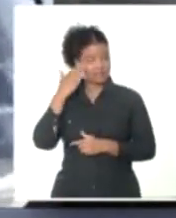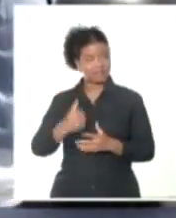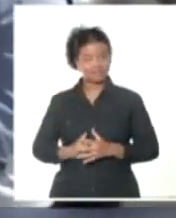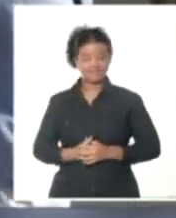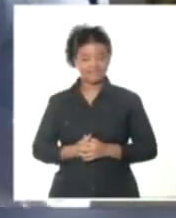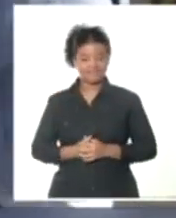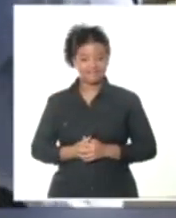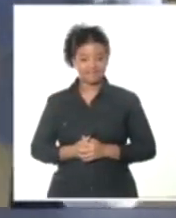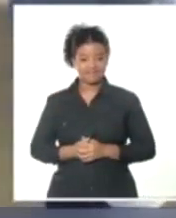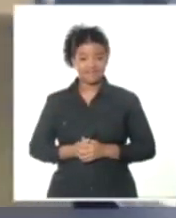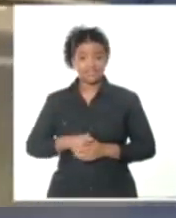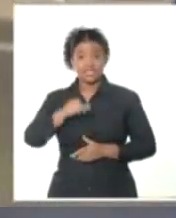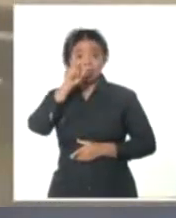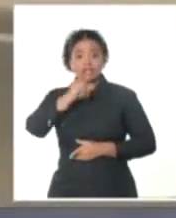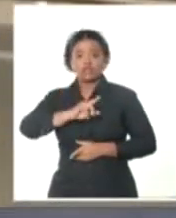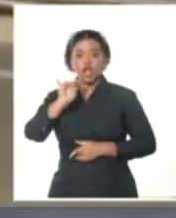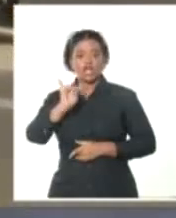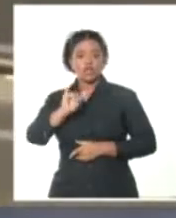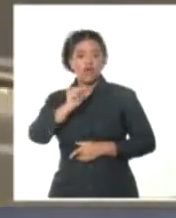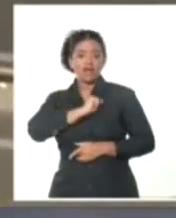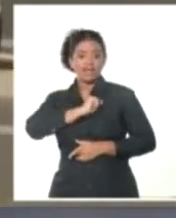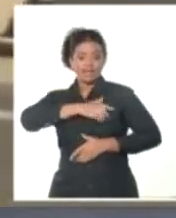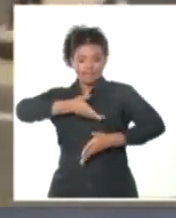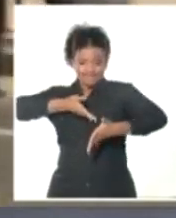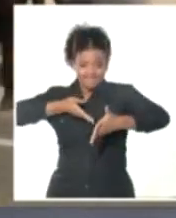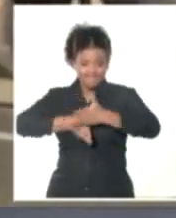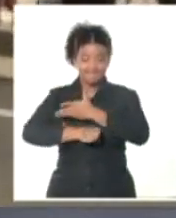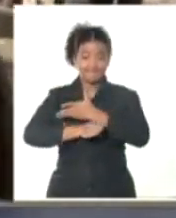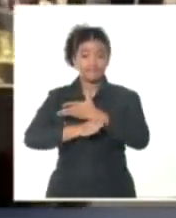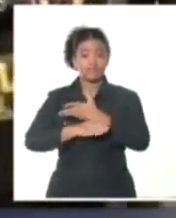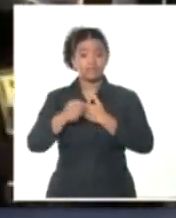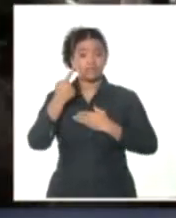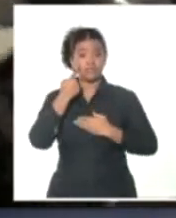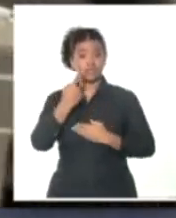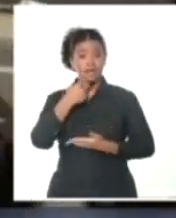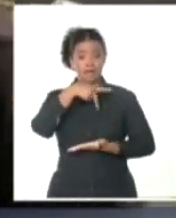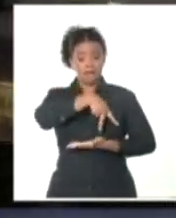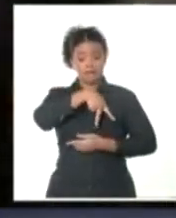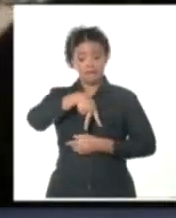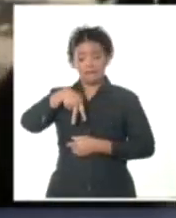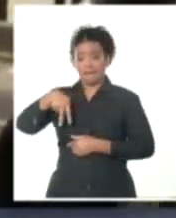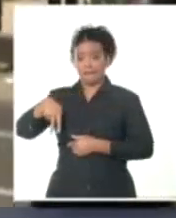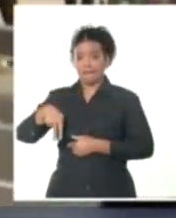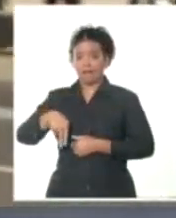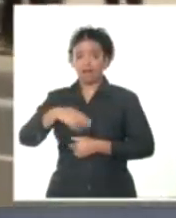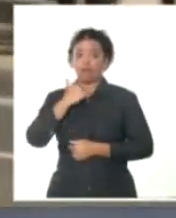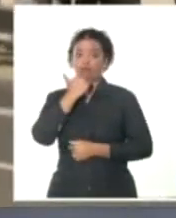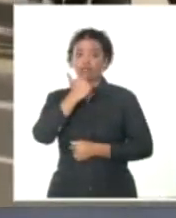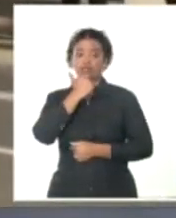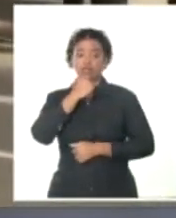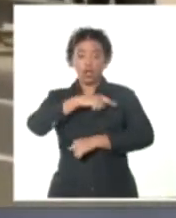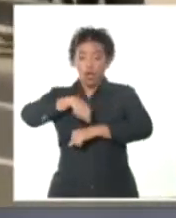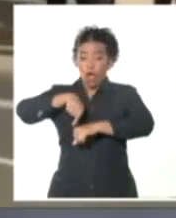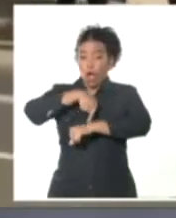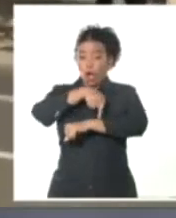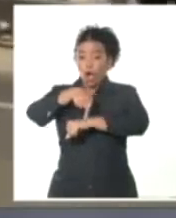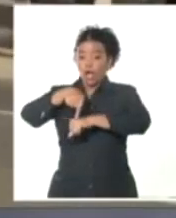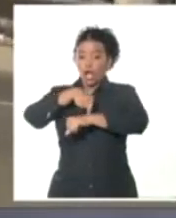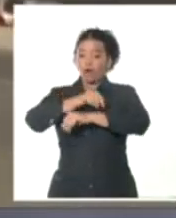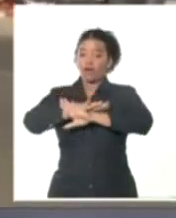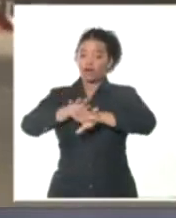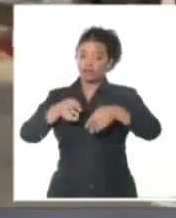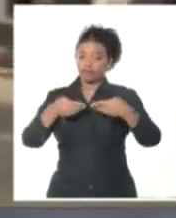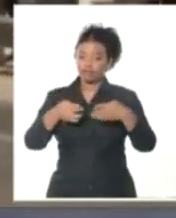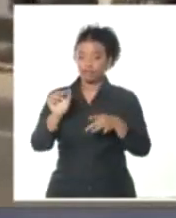también intentaron sobrepasar por la fuerza la barrera formada por policías peruanos. Tras varias horas, los migrantes abrieron paso a los